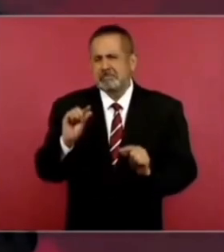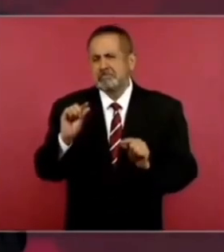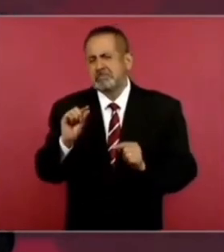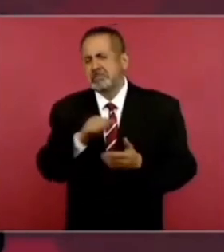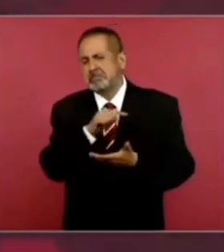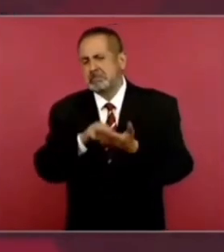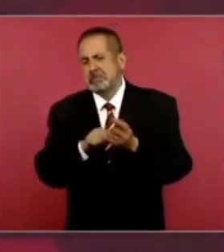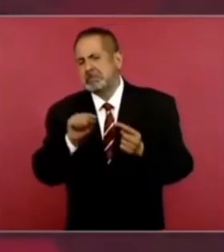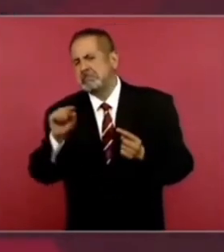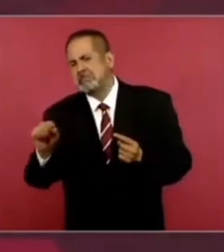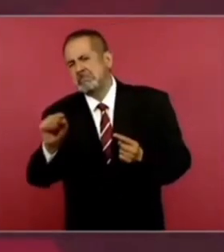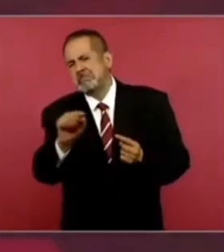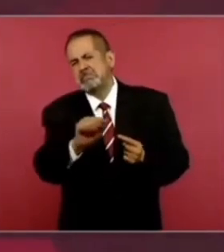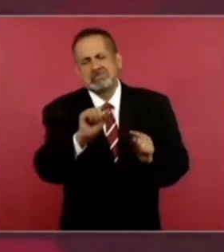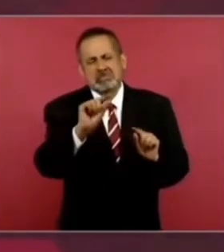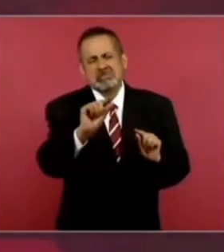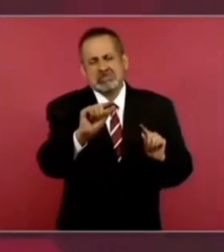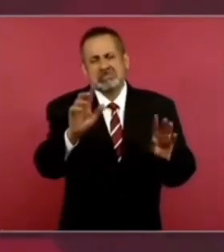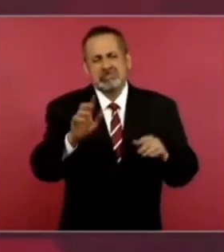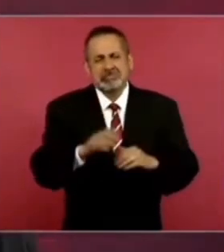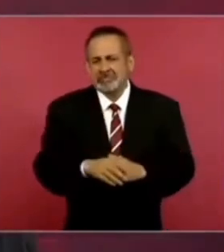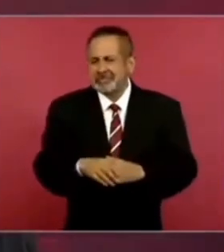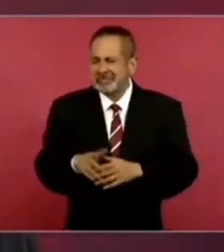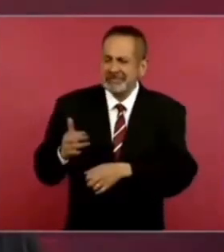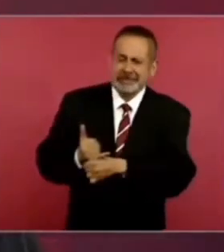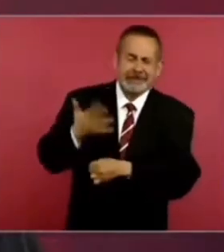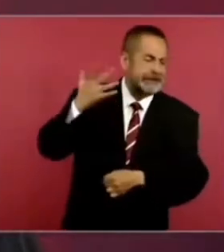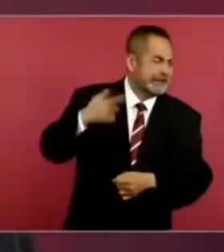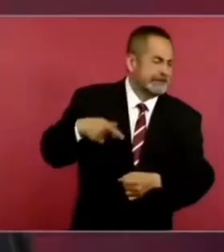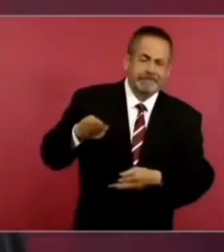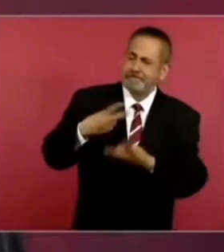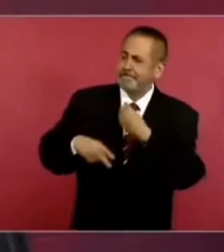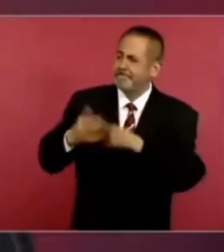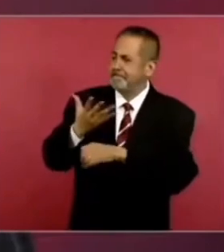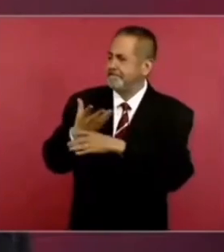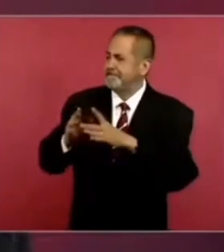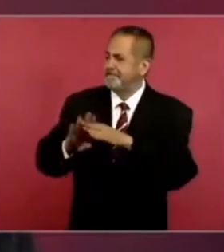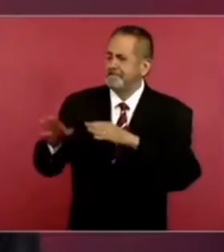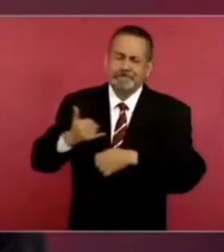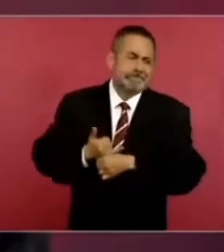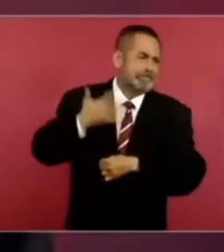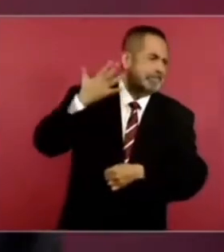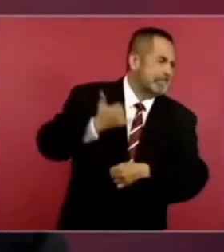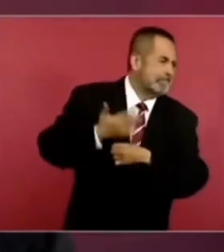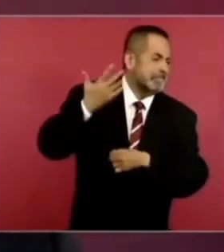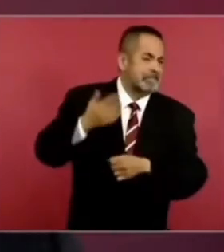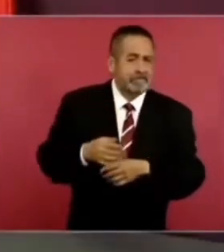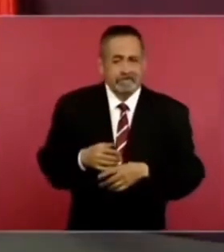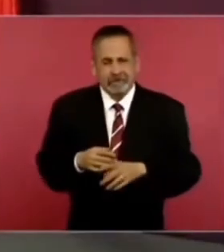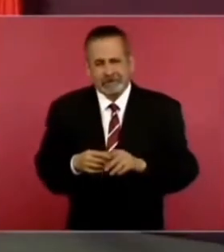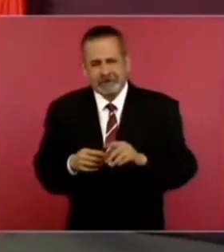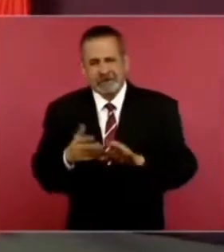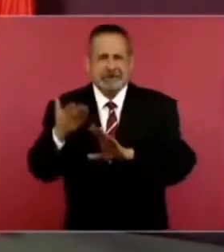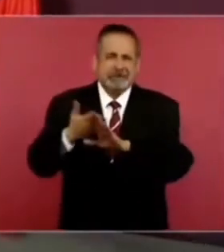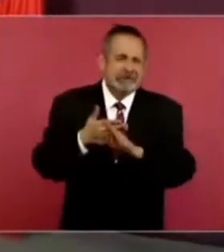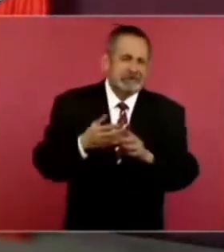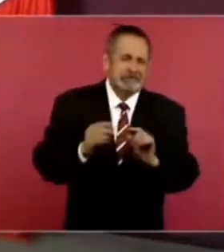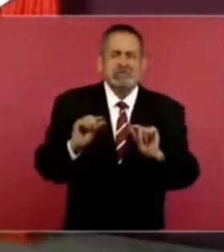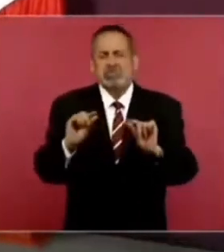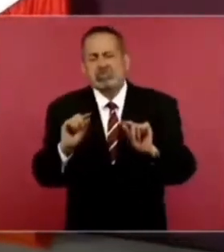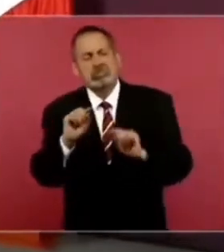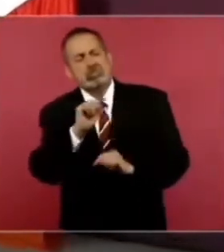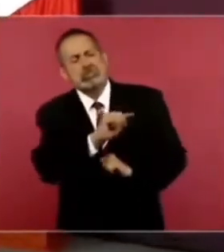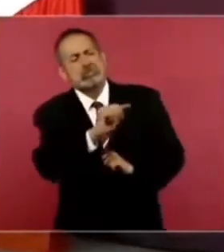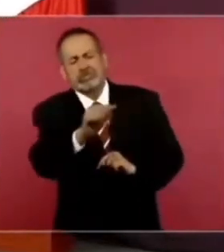que les incomoda o les puede afectar o